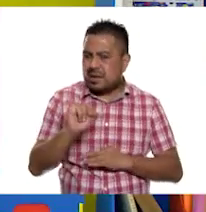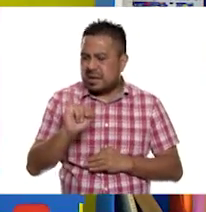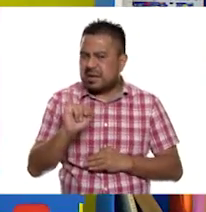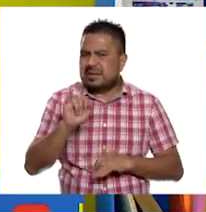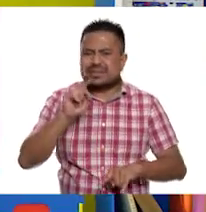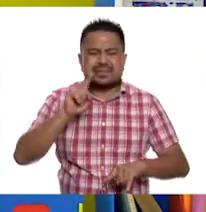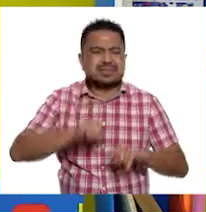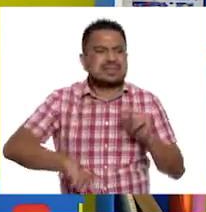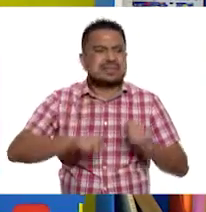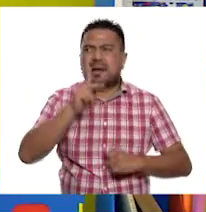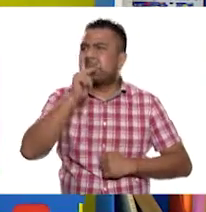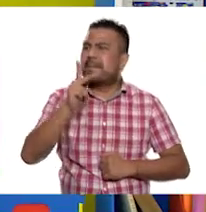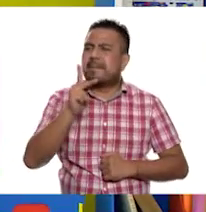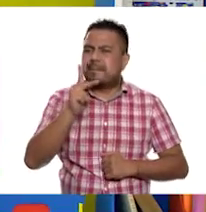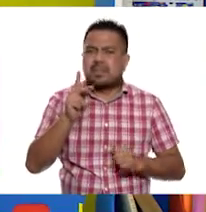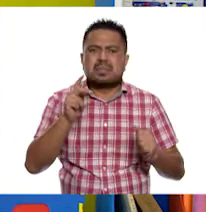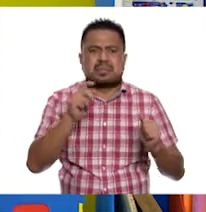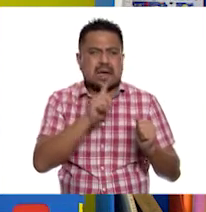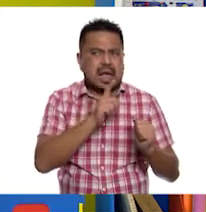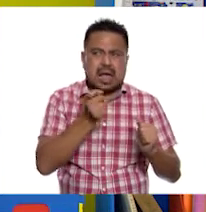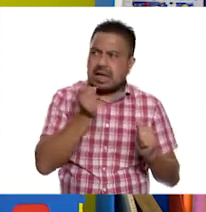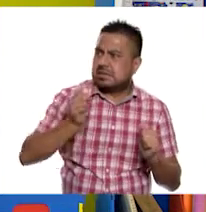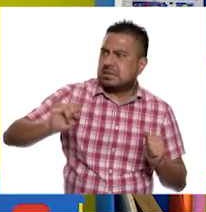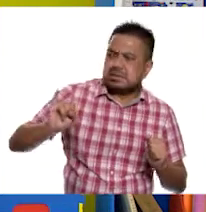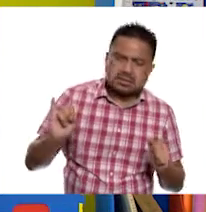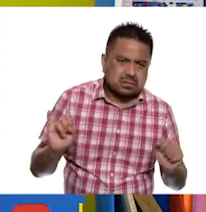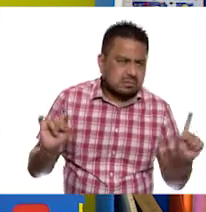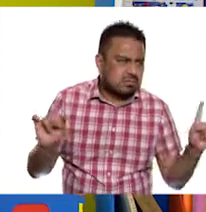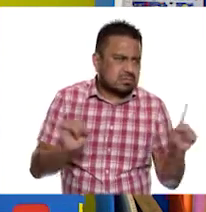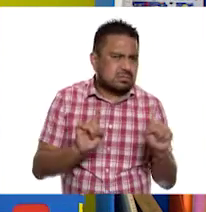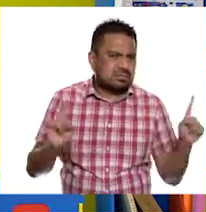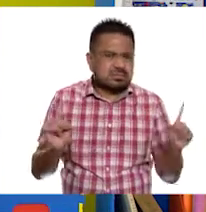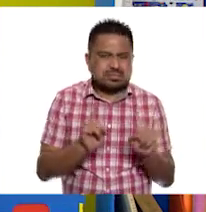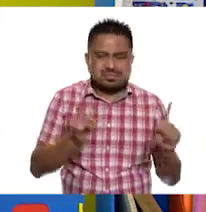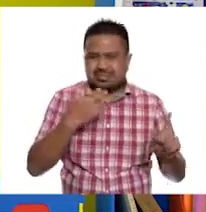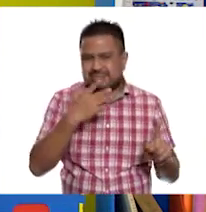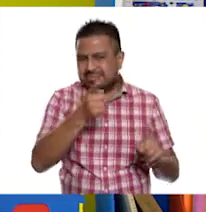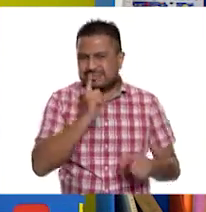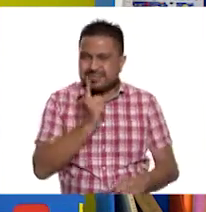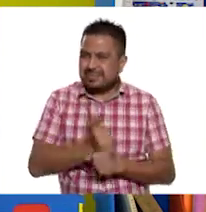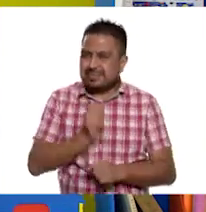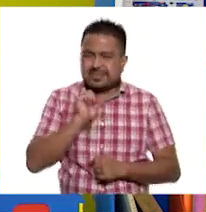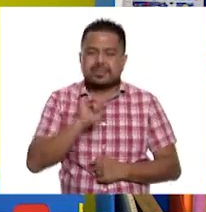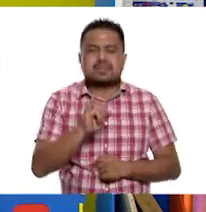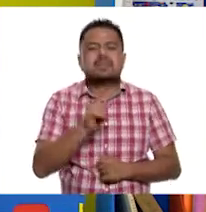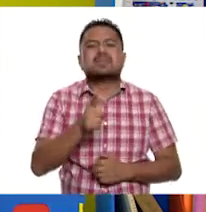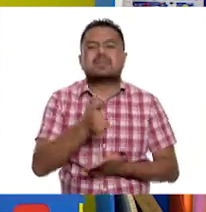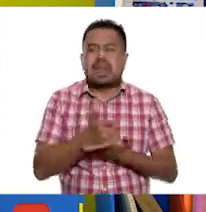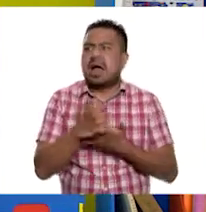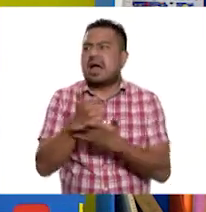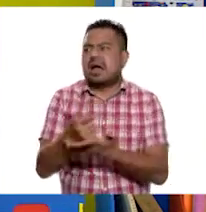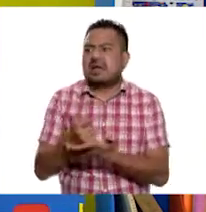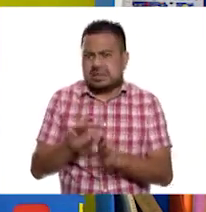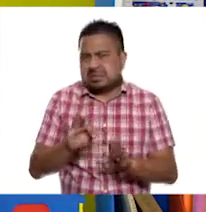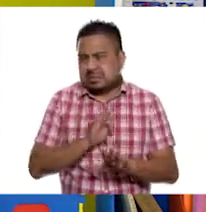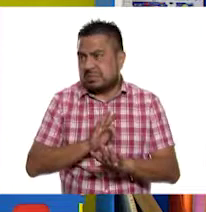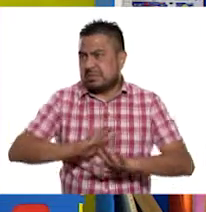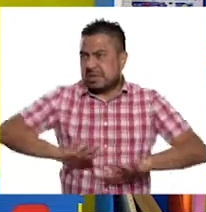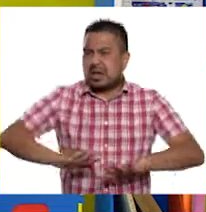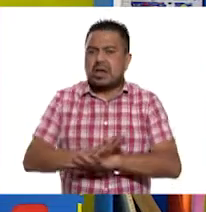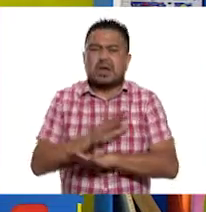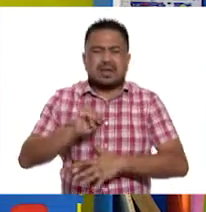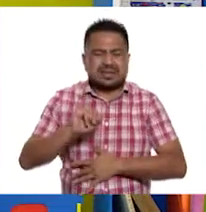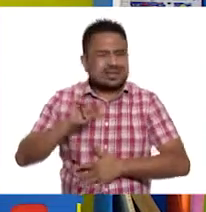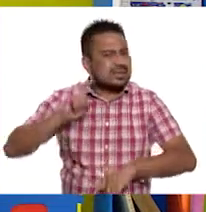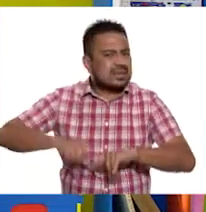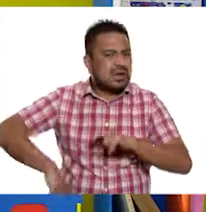es una palabra, va así. Muy bien detectado. Bueno, ayudémosle a Michelle, entonces, ¿cómo